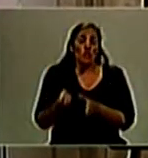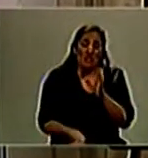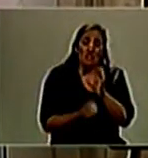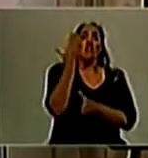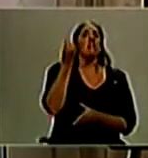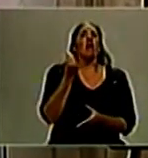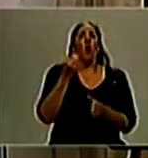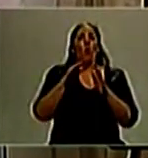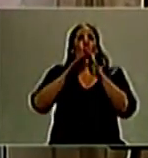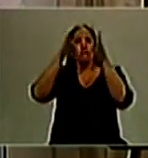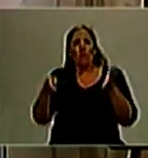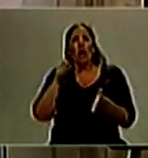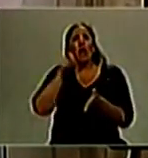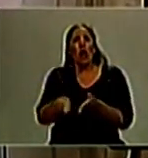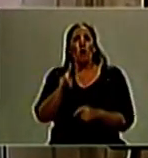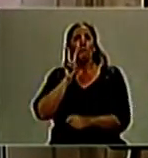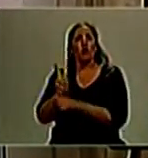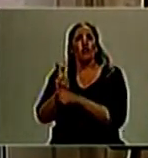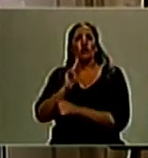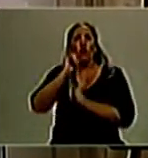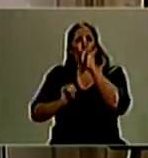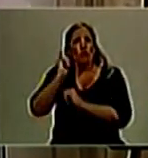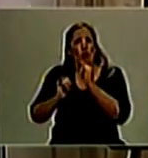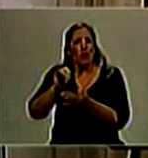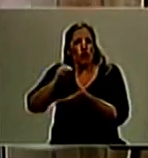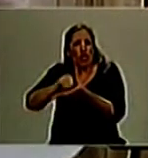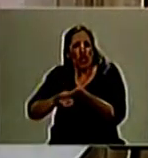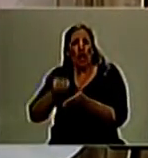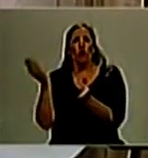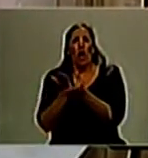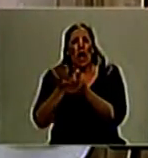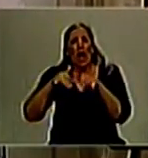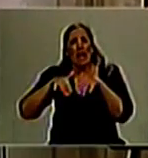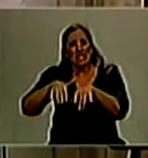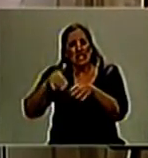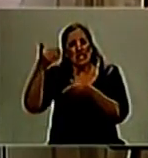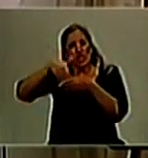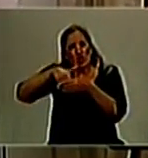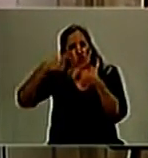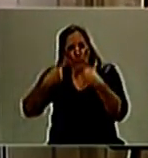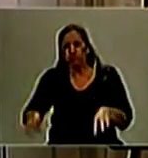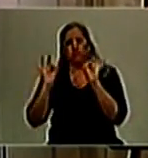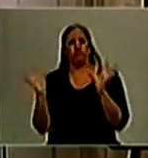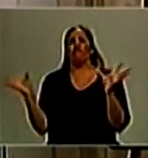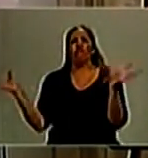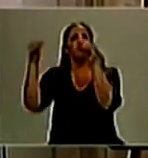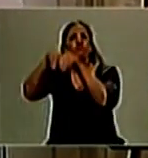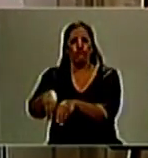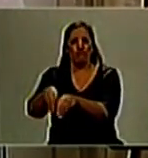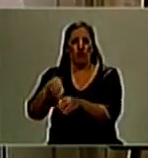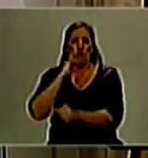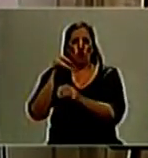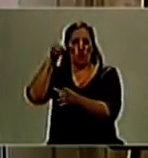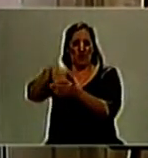un banco también de protección de datos y archivos. También se